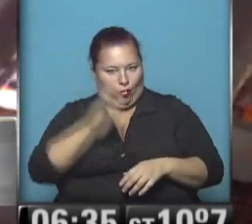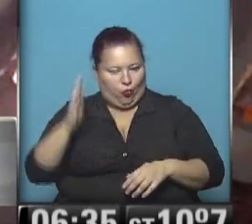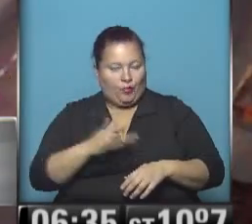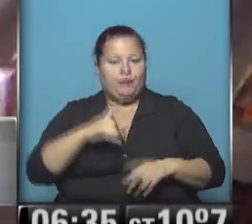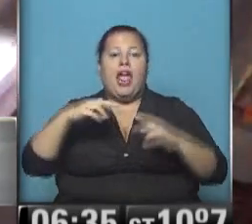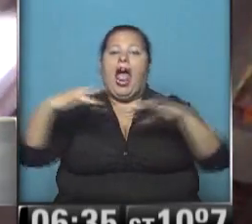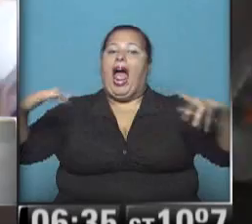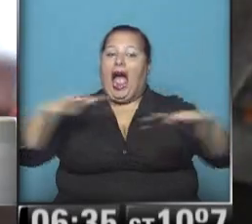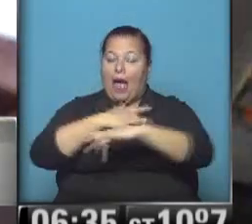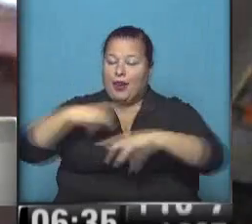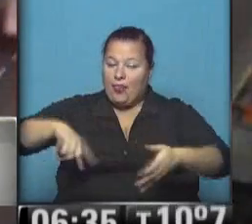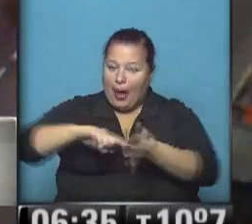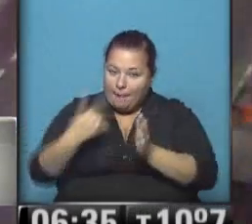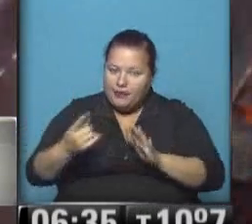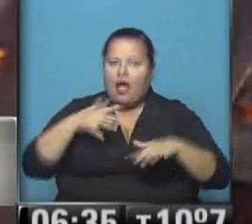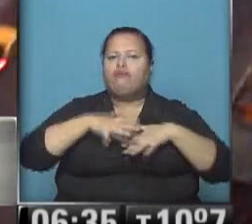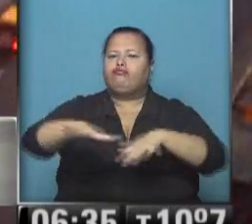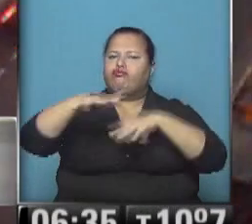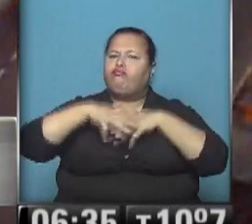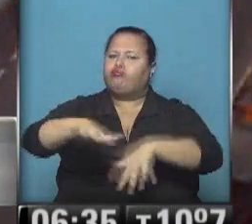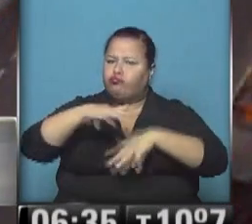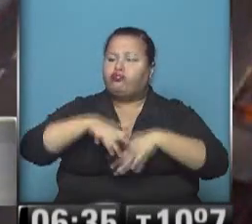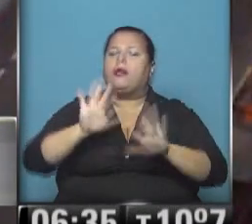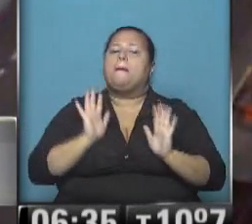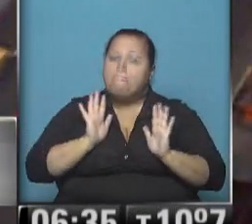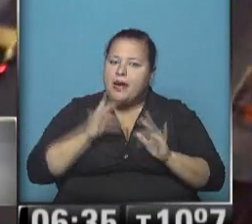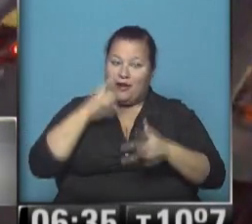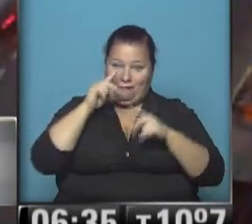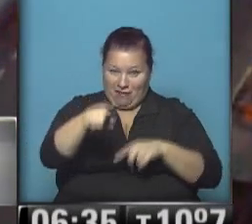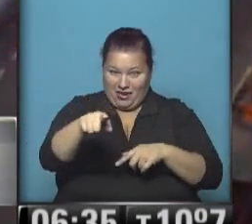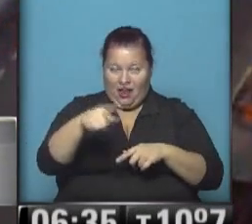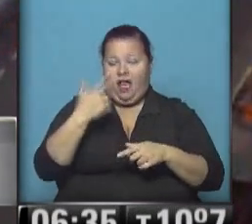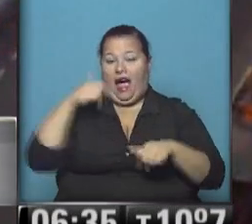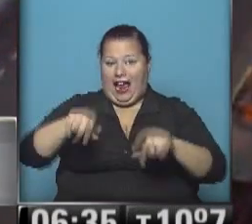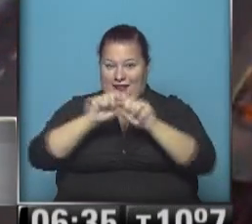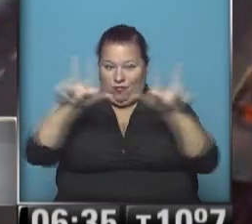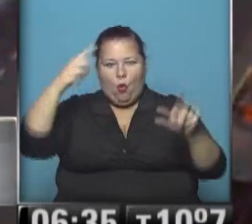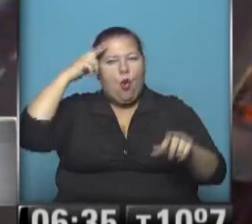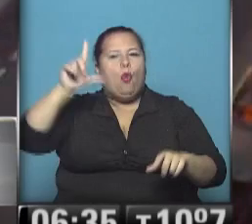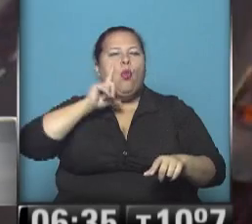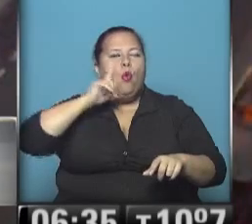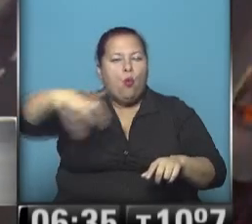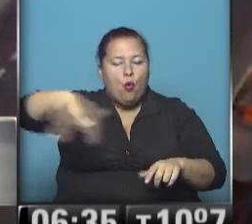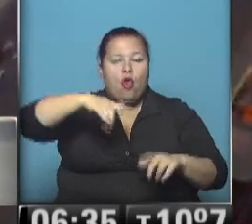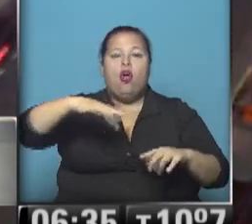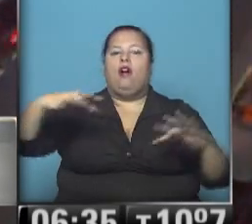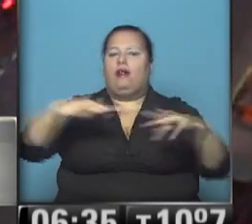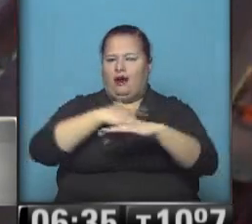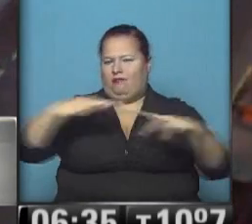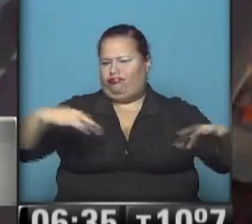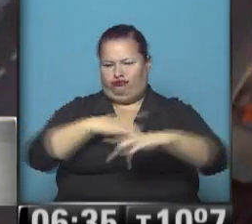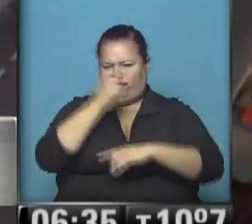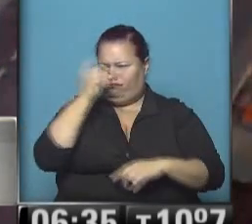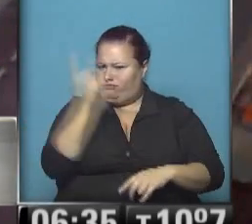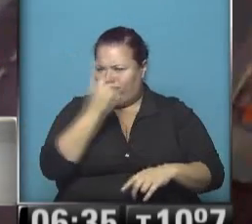principales avenidas porteñas con tránsito intenso pero como lo estamos viendo ahí en lo que es la 9 de julio el tránsito es rápido,